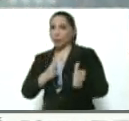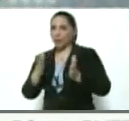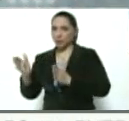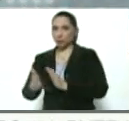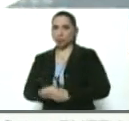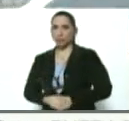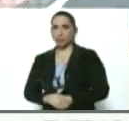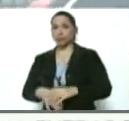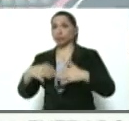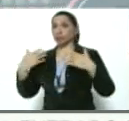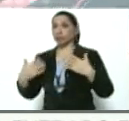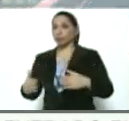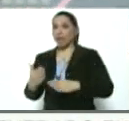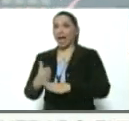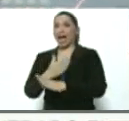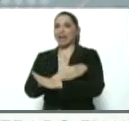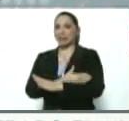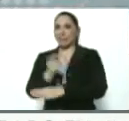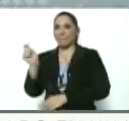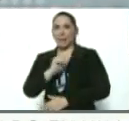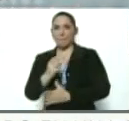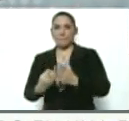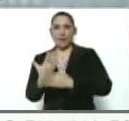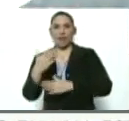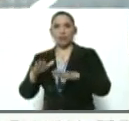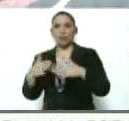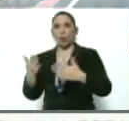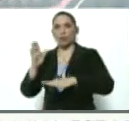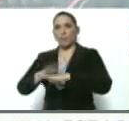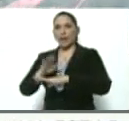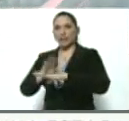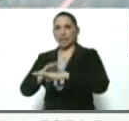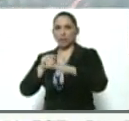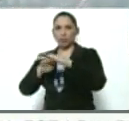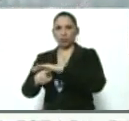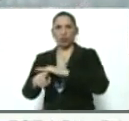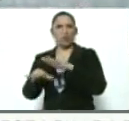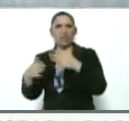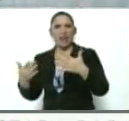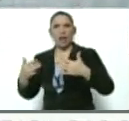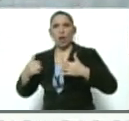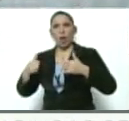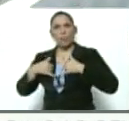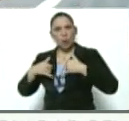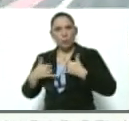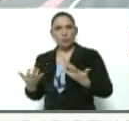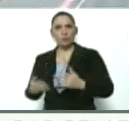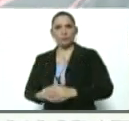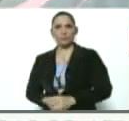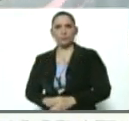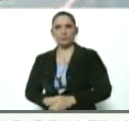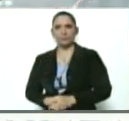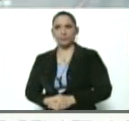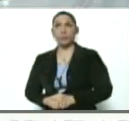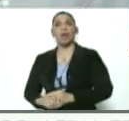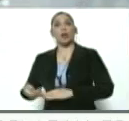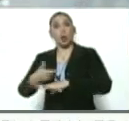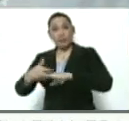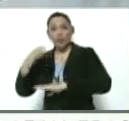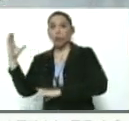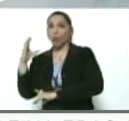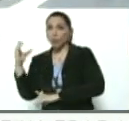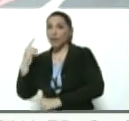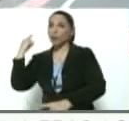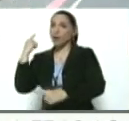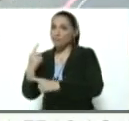bastante antes del mes de mayo cuando ocurre esta incursión. ¿Qué es lo propio? ¿Qué es lo procedente? Que el gobierno colombiano debió